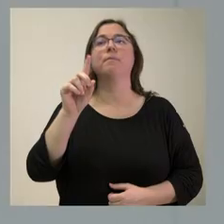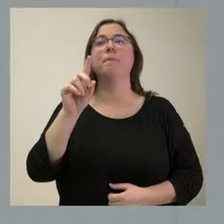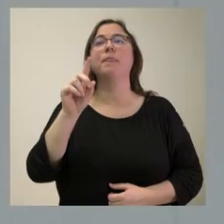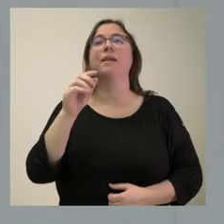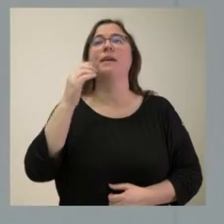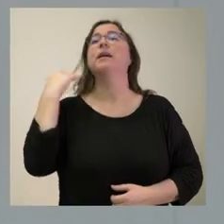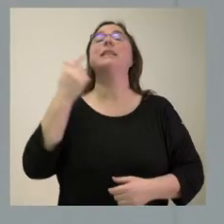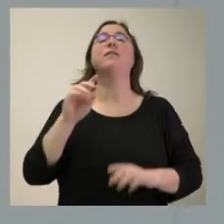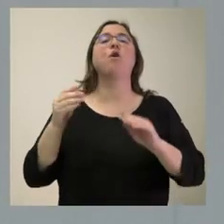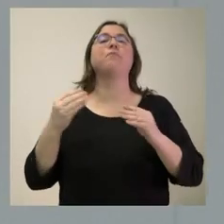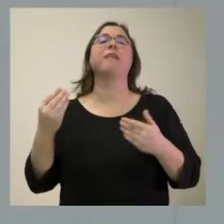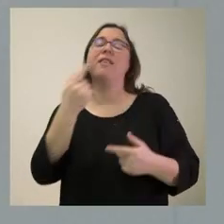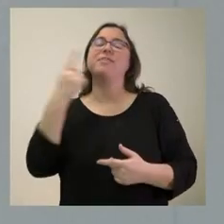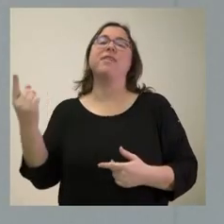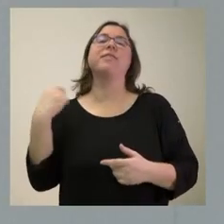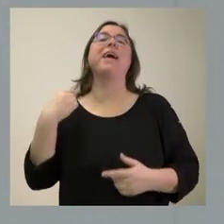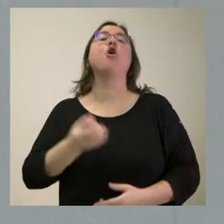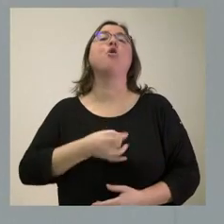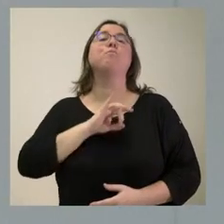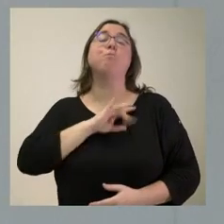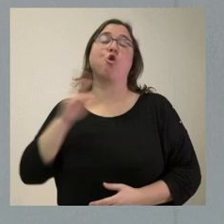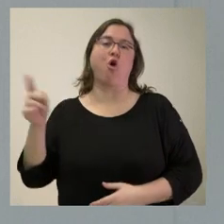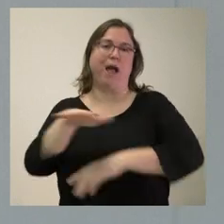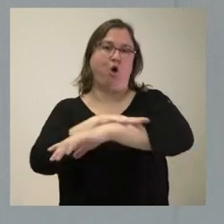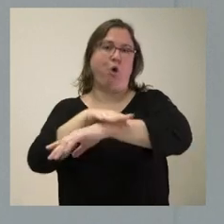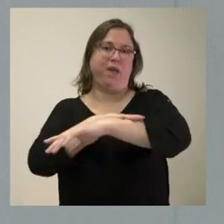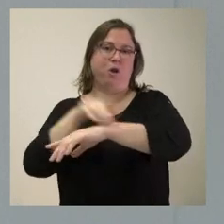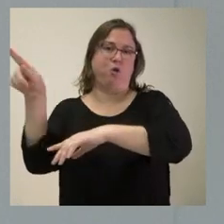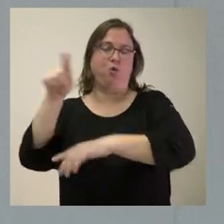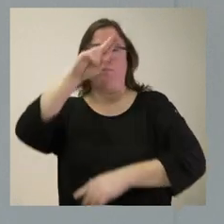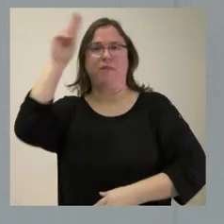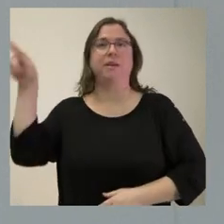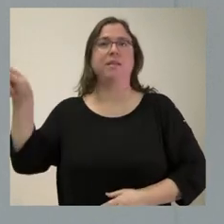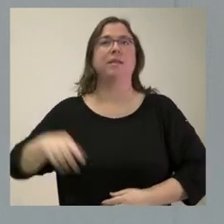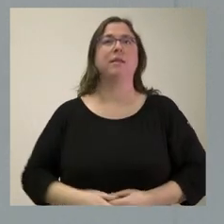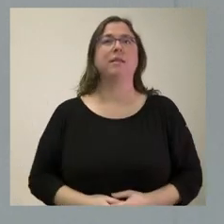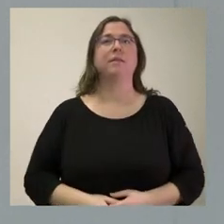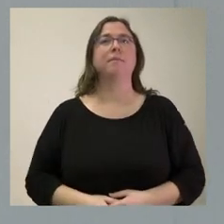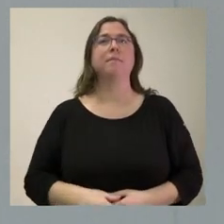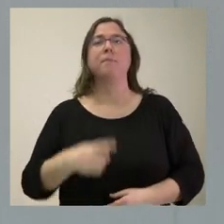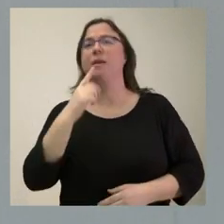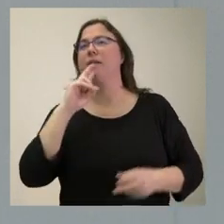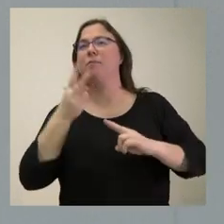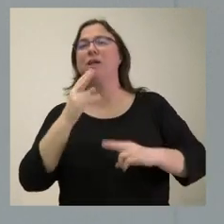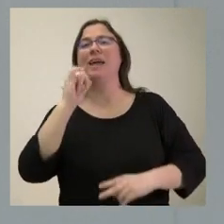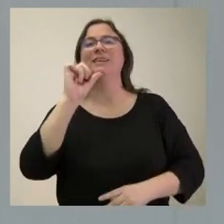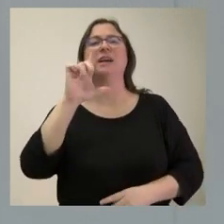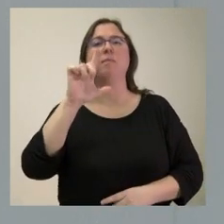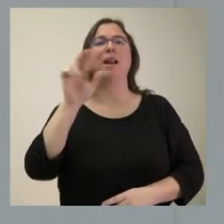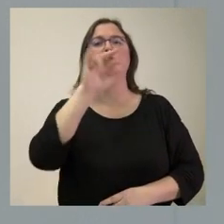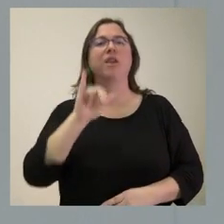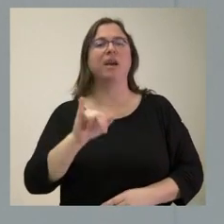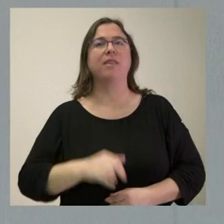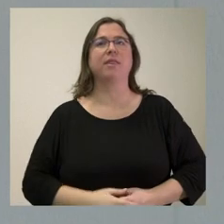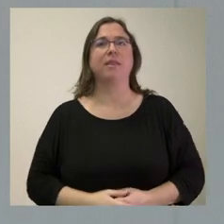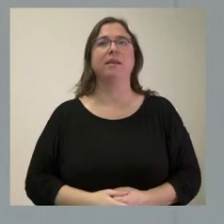Fuentes de Moncloa. Ah, Fuentes de Moncloa. perdón. Sí, sí, sí. Isabel Rodríguez, Isabel Rodríguez, la portavoz ya ha contestado. En la